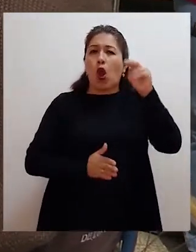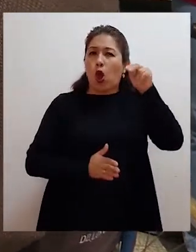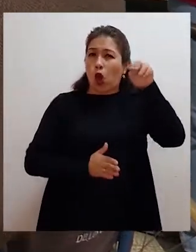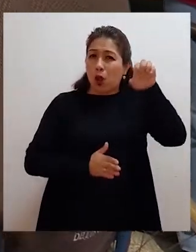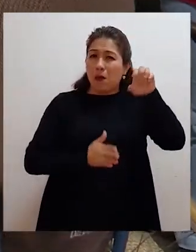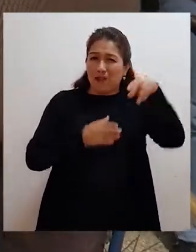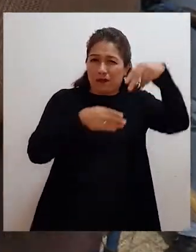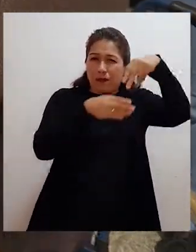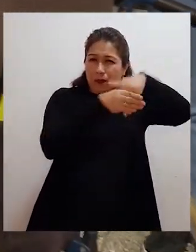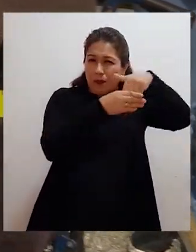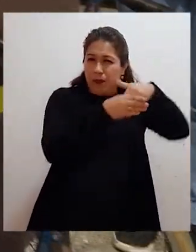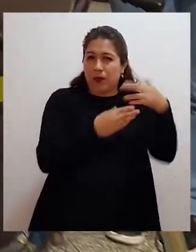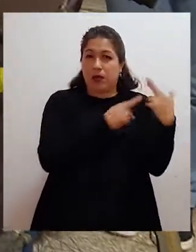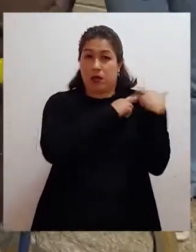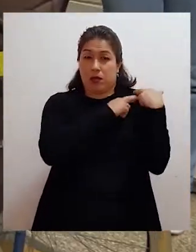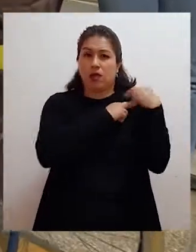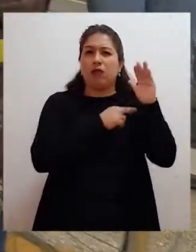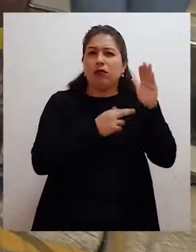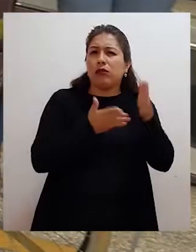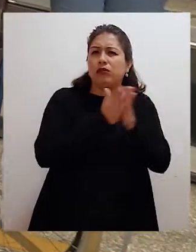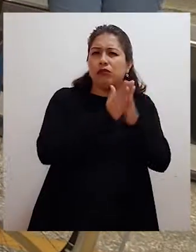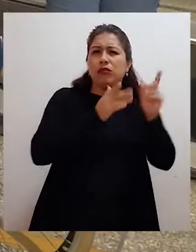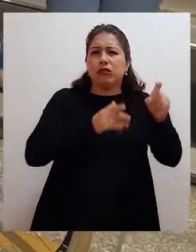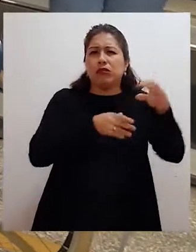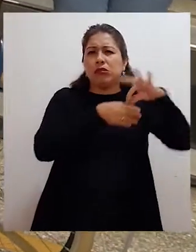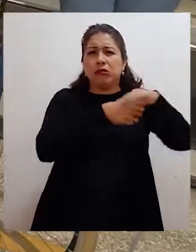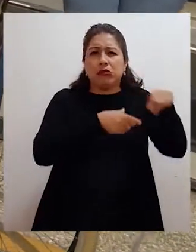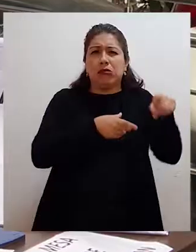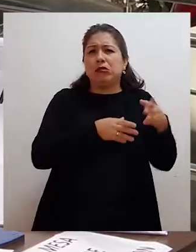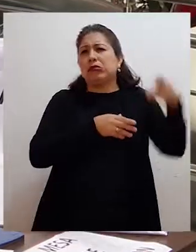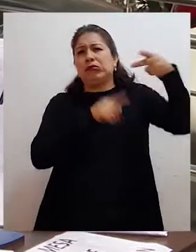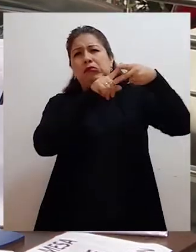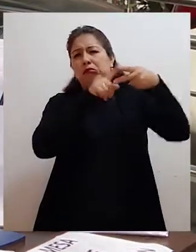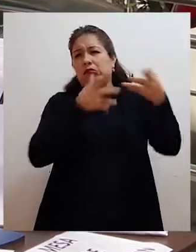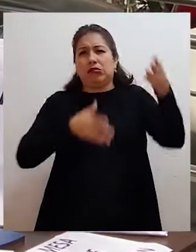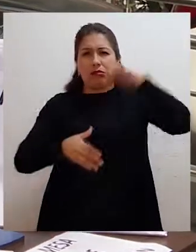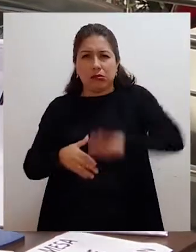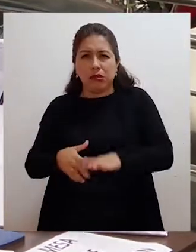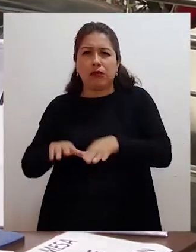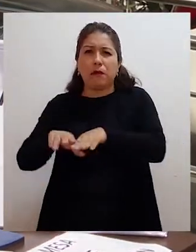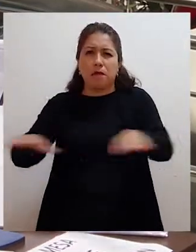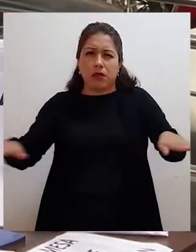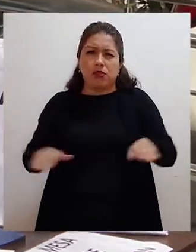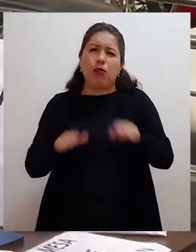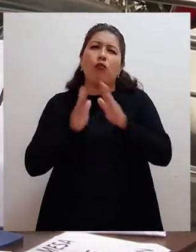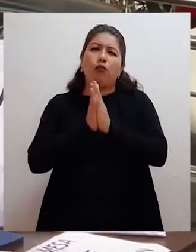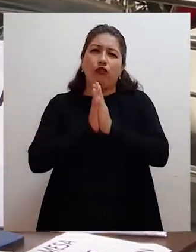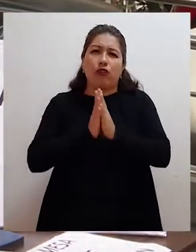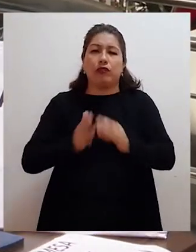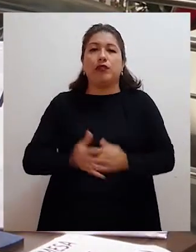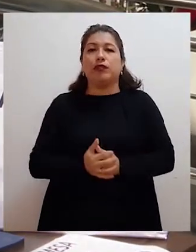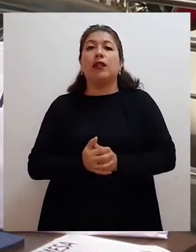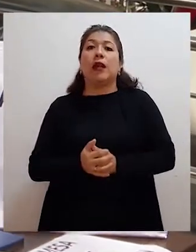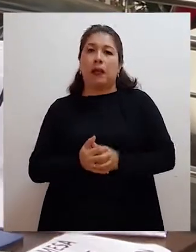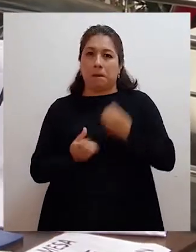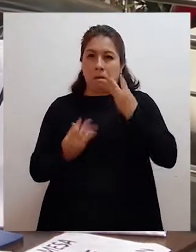derecho ciudadano. En el caso de las personas con discapacidad auditiva, pueden ser,